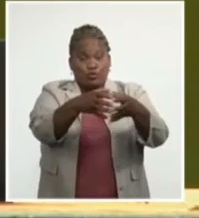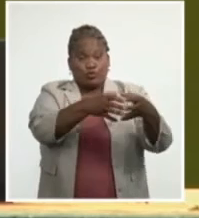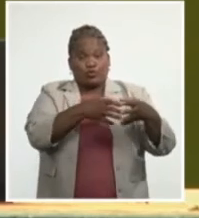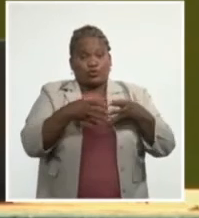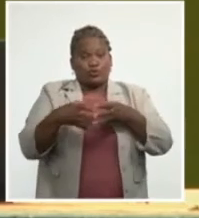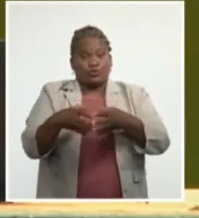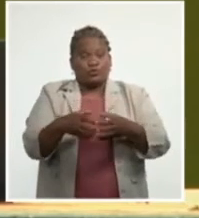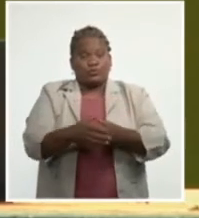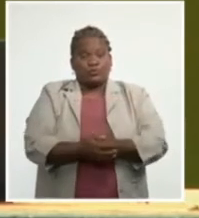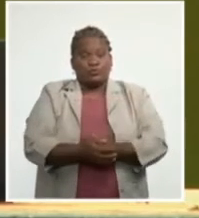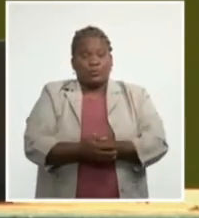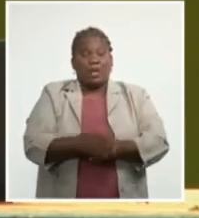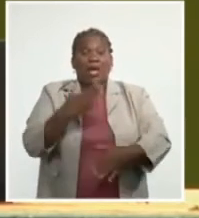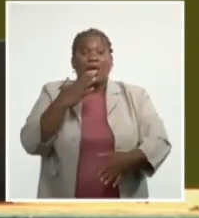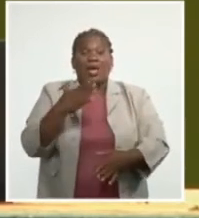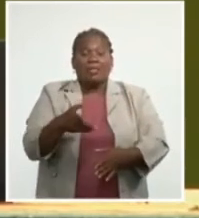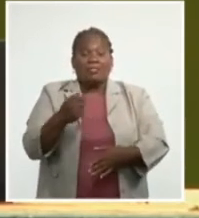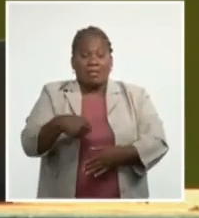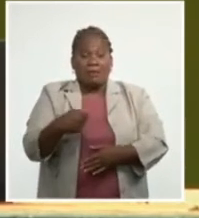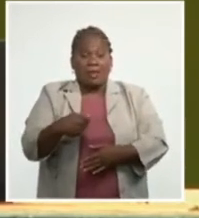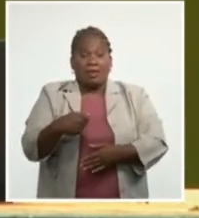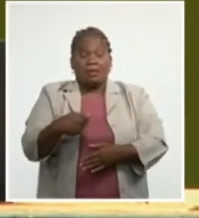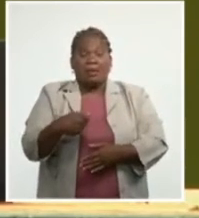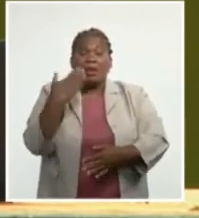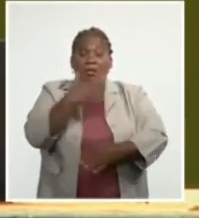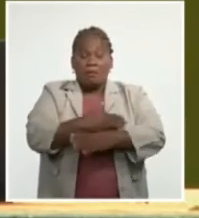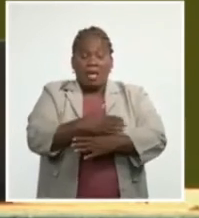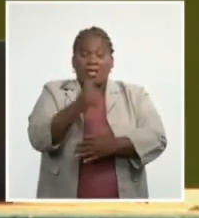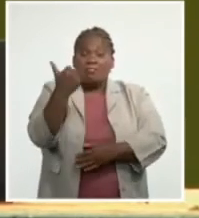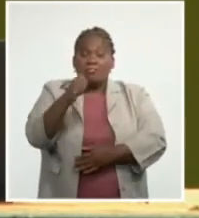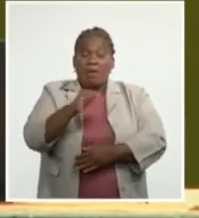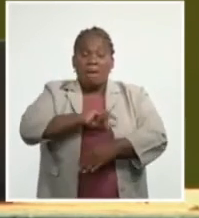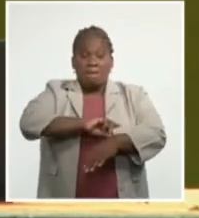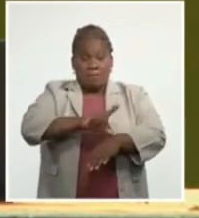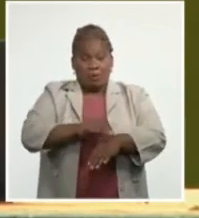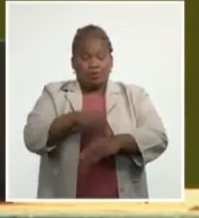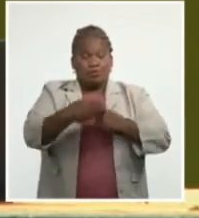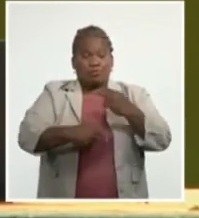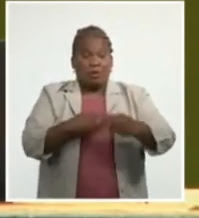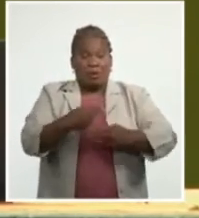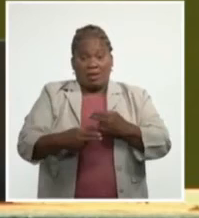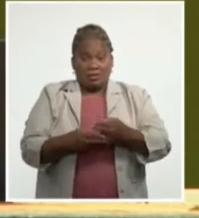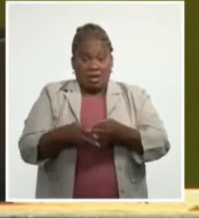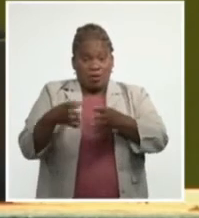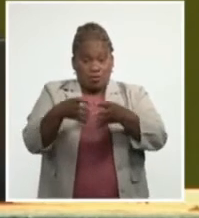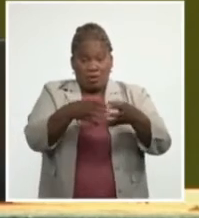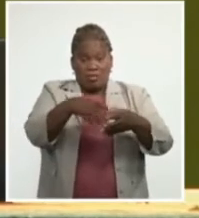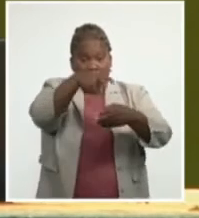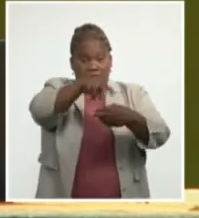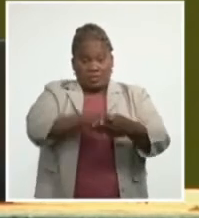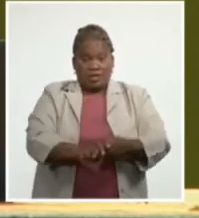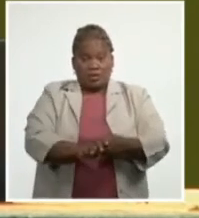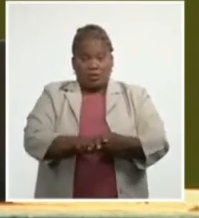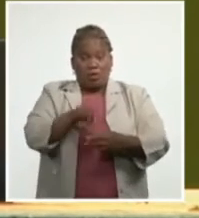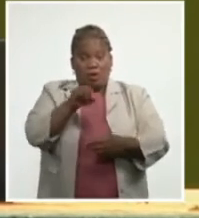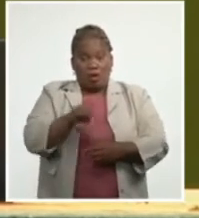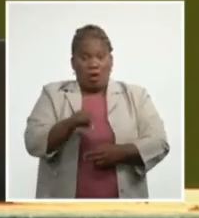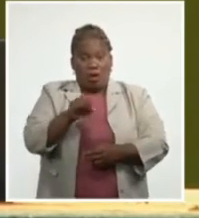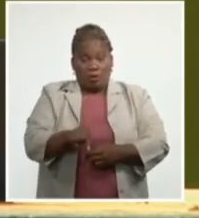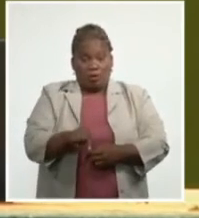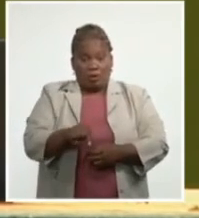limitarse a 10 minutos y deben hacer las delegaciones desde su asiento. Tiene la palabra, a continuación, la